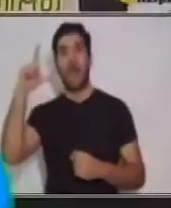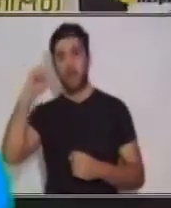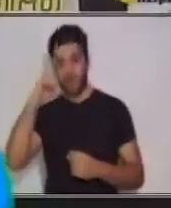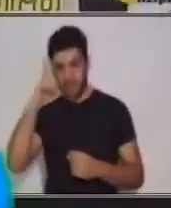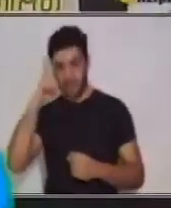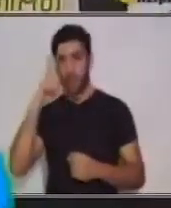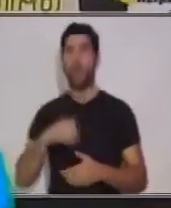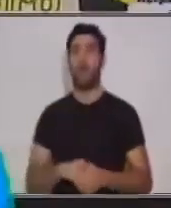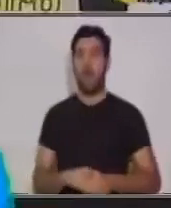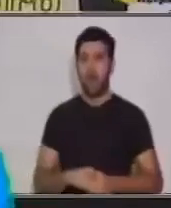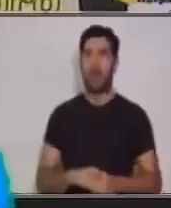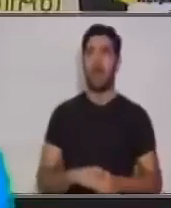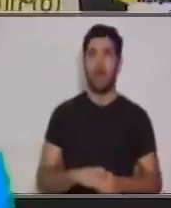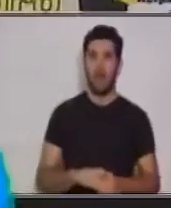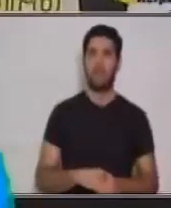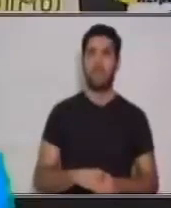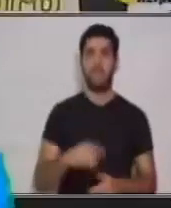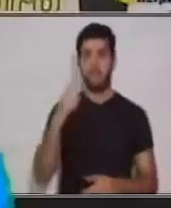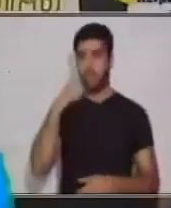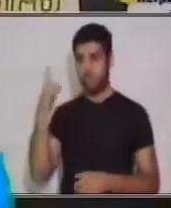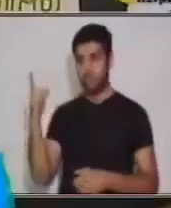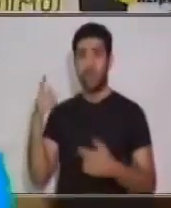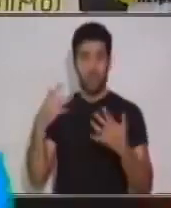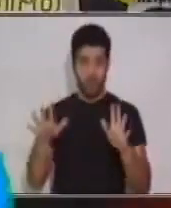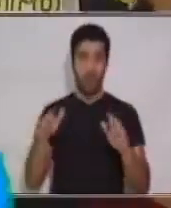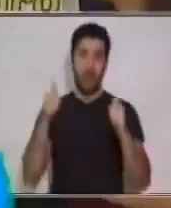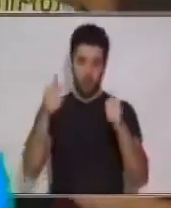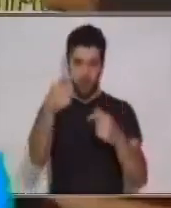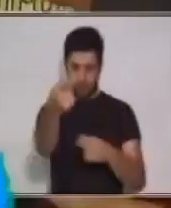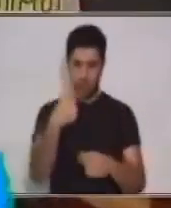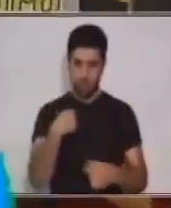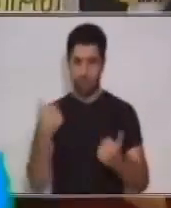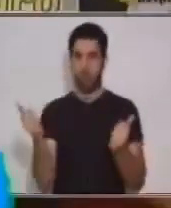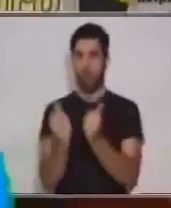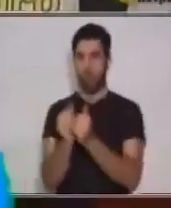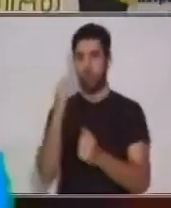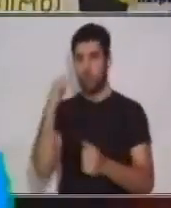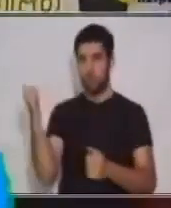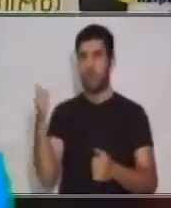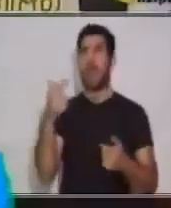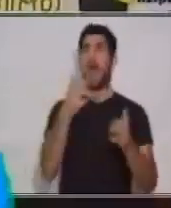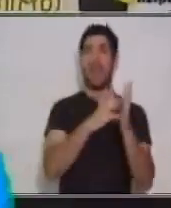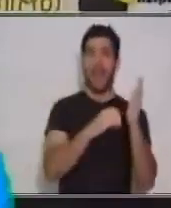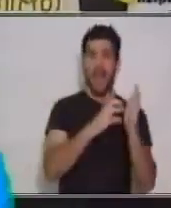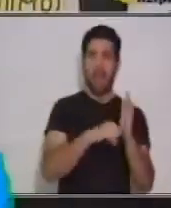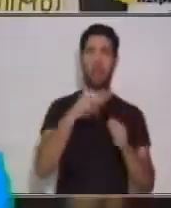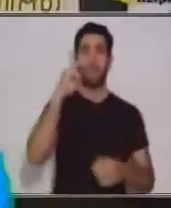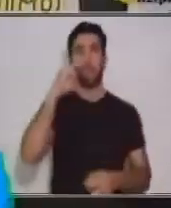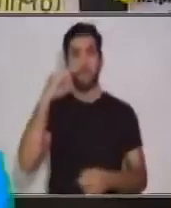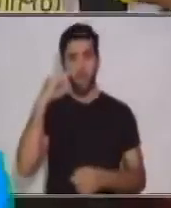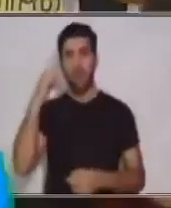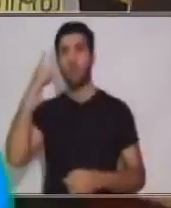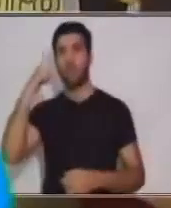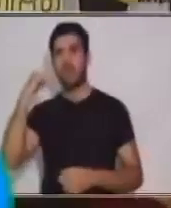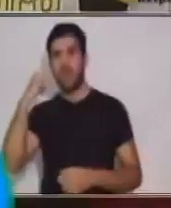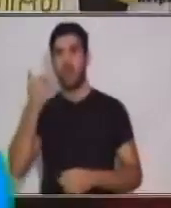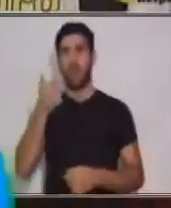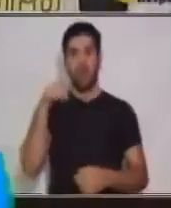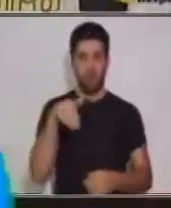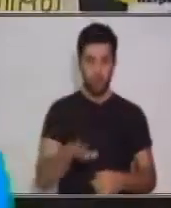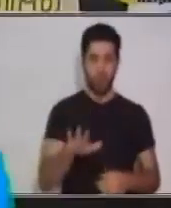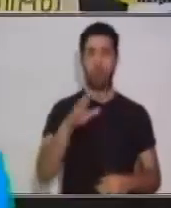Y ahora juntos vamos a trabajar las últimas dos líneas. Anaranjado, morado, negro, azul,